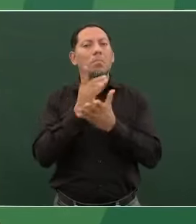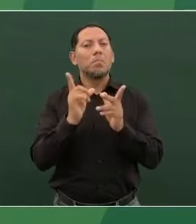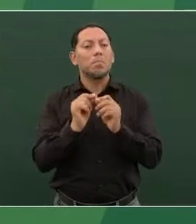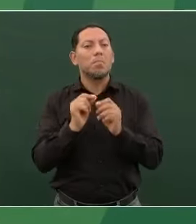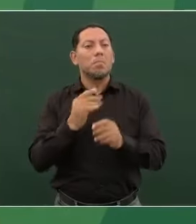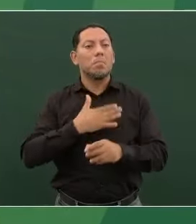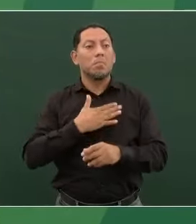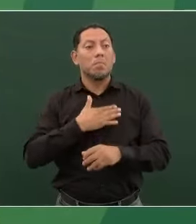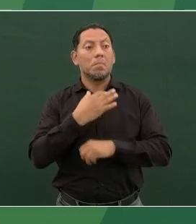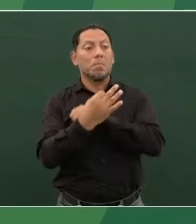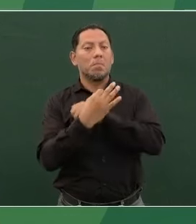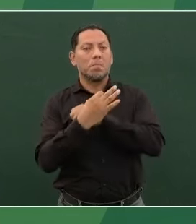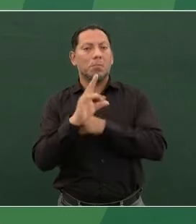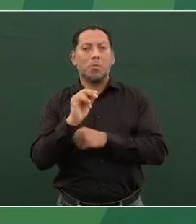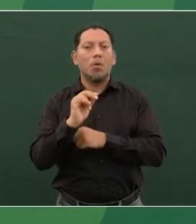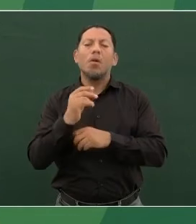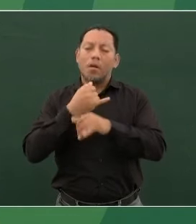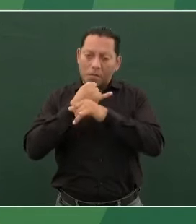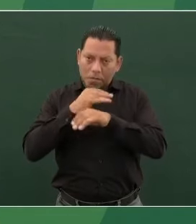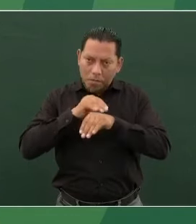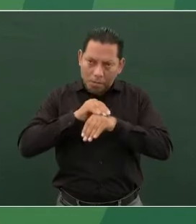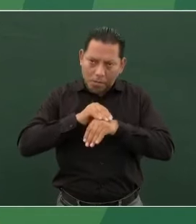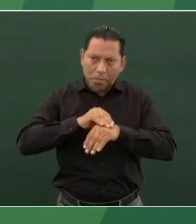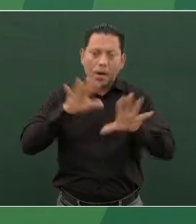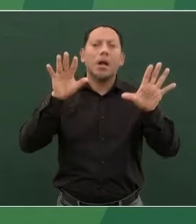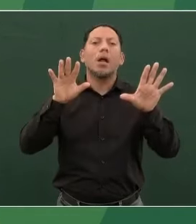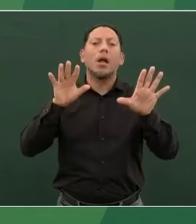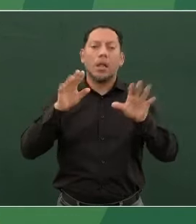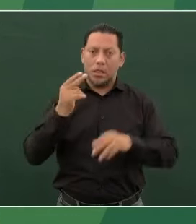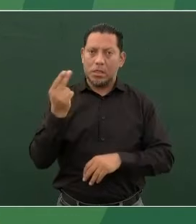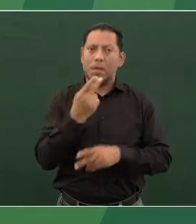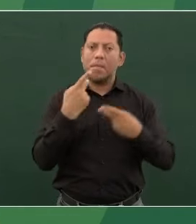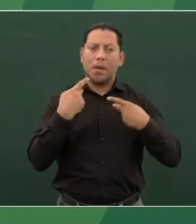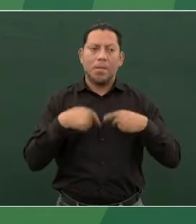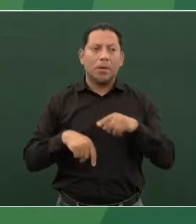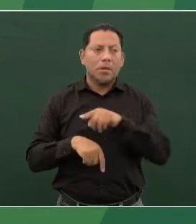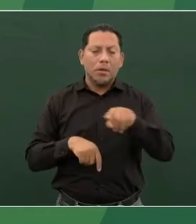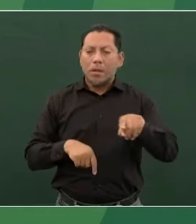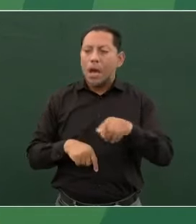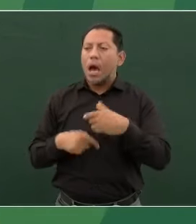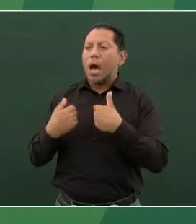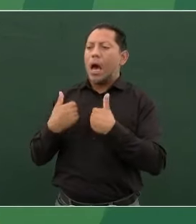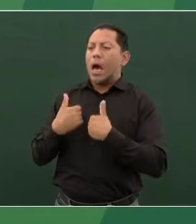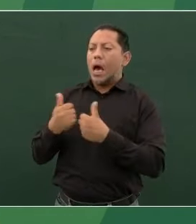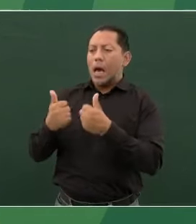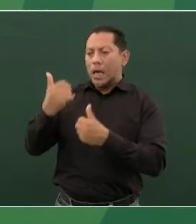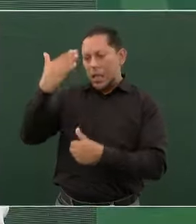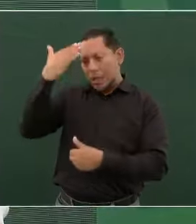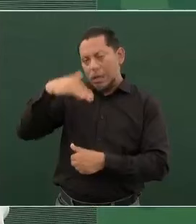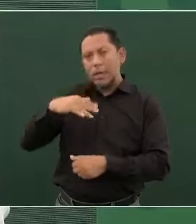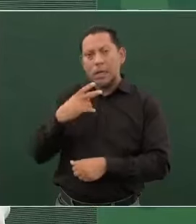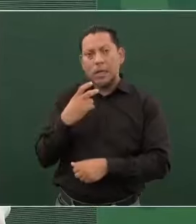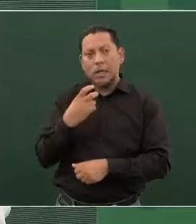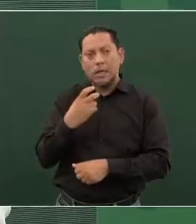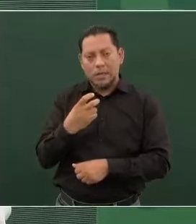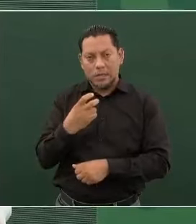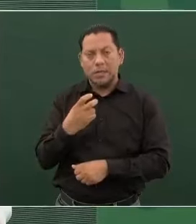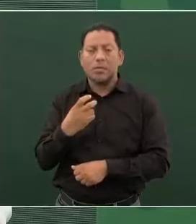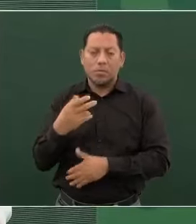porque eso es un gran